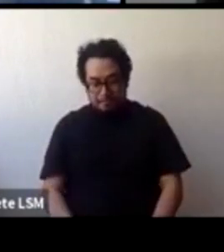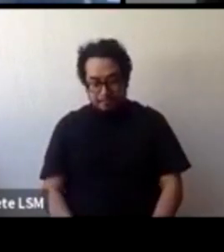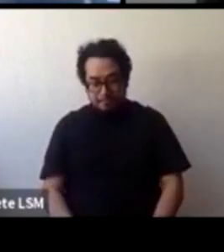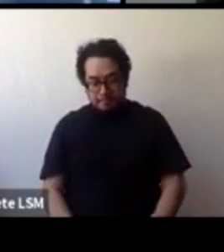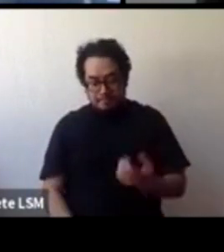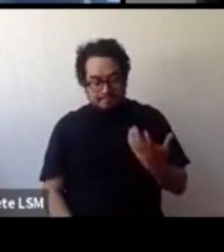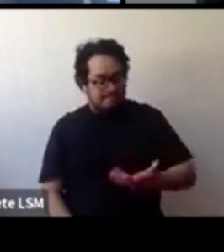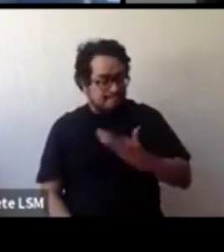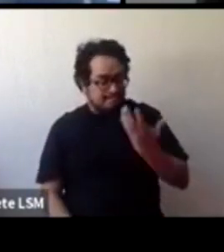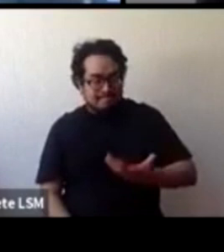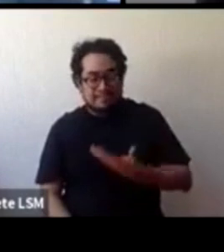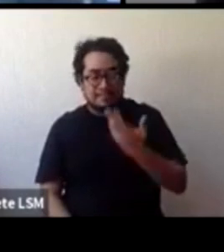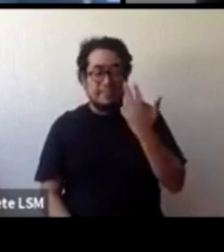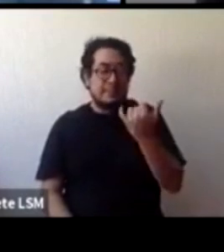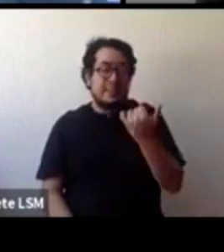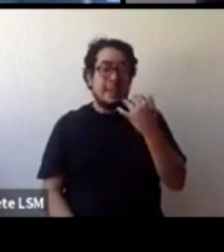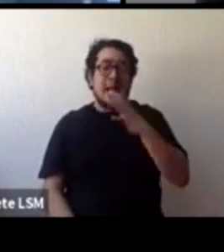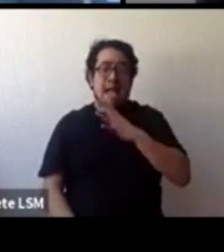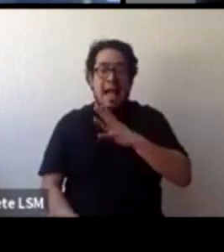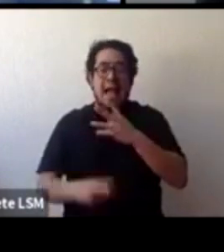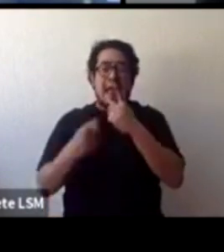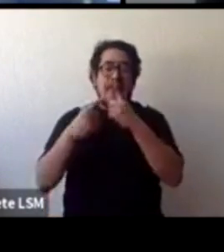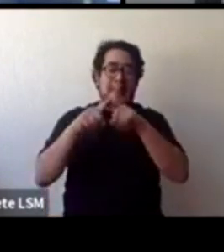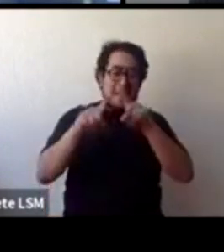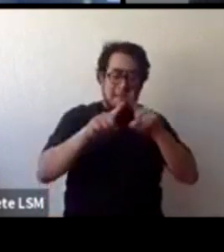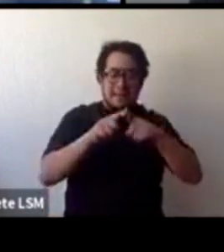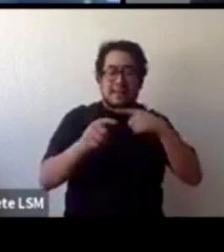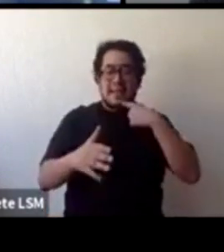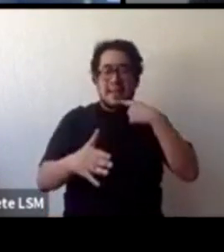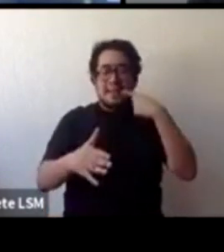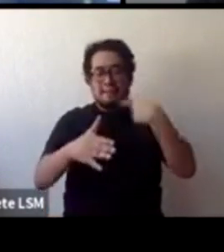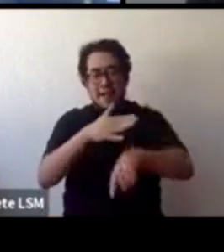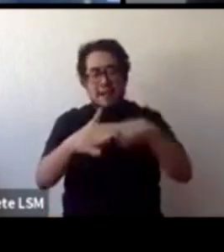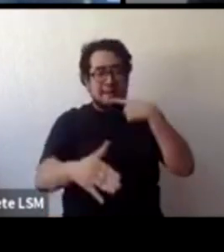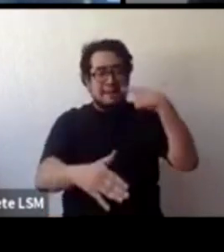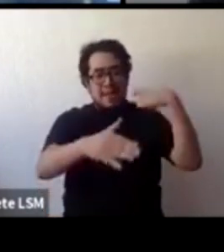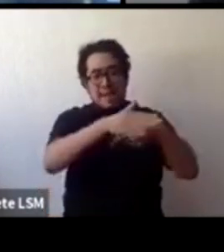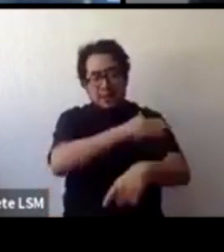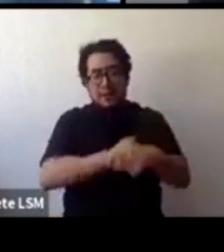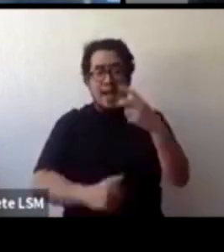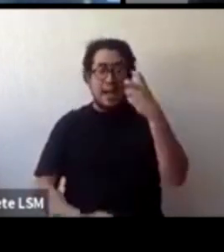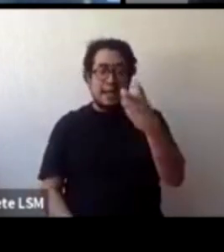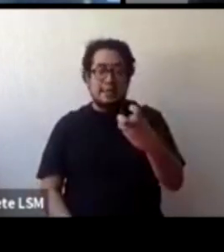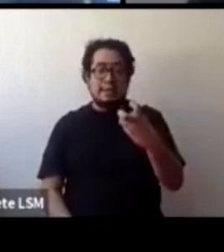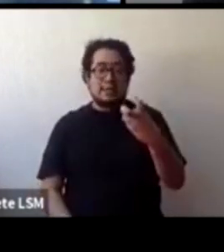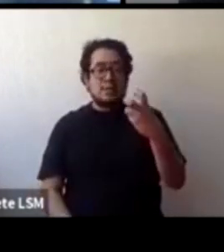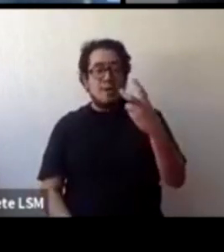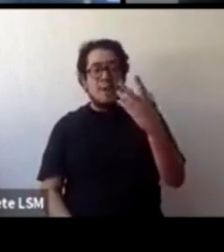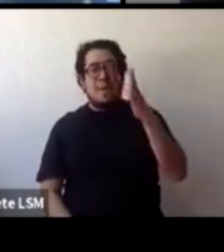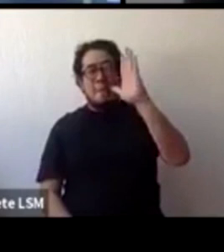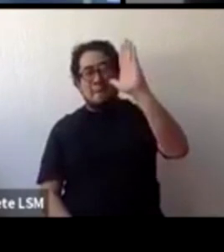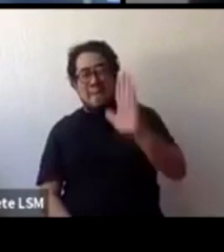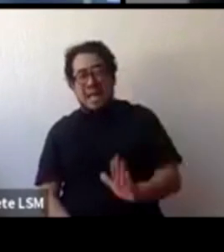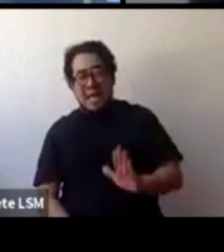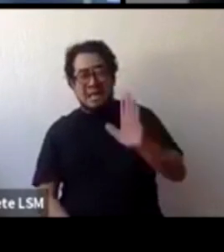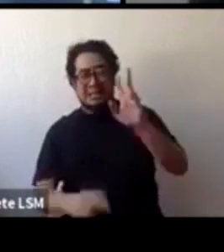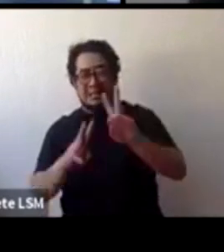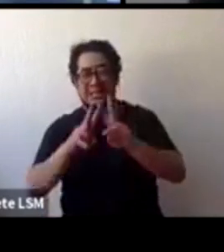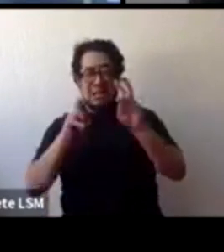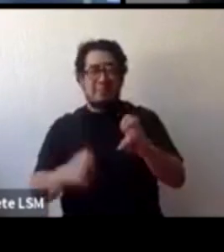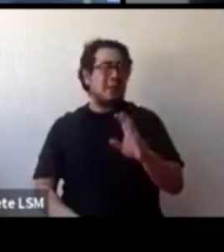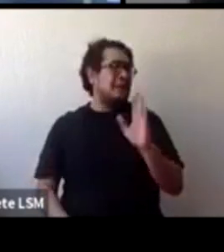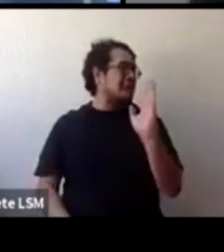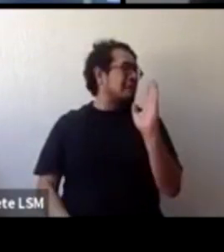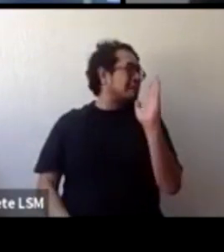denuncias de mucho tipo y que esto a veces no parece un tema tan alarmante, ¿no? Cuando en realidad sí lo es.